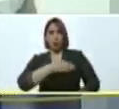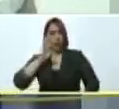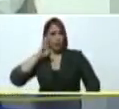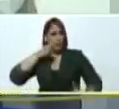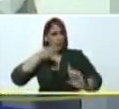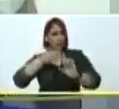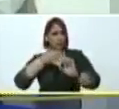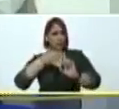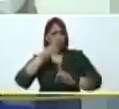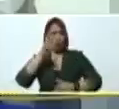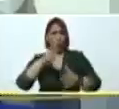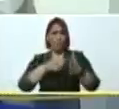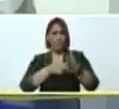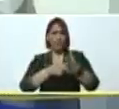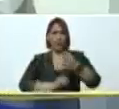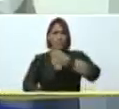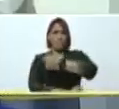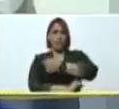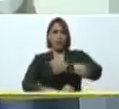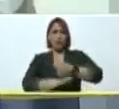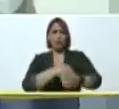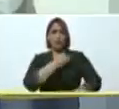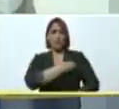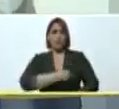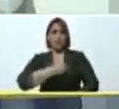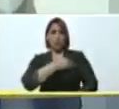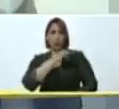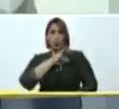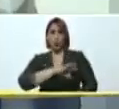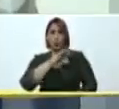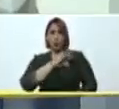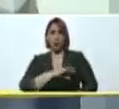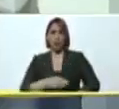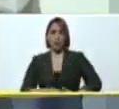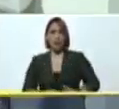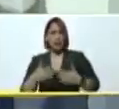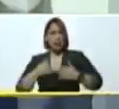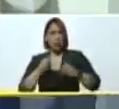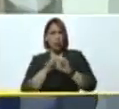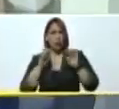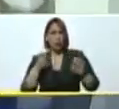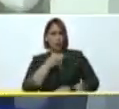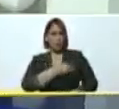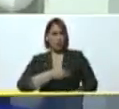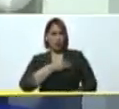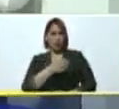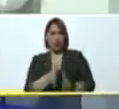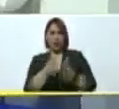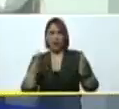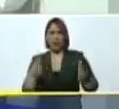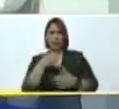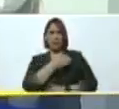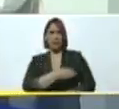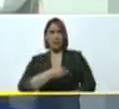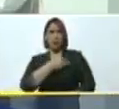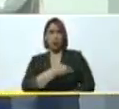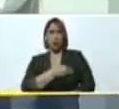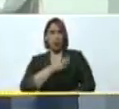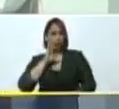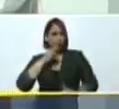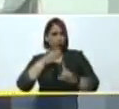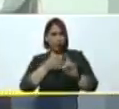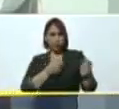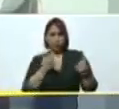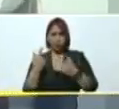meta, 2.000 bases de misiones socialistas. Hablando de salud, de educación, de misiones, grandes misiones, vámonos directo a la